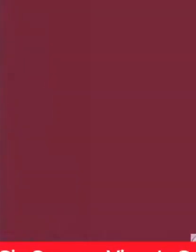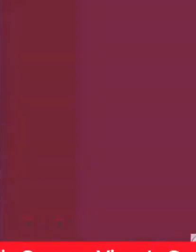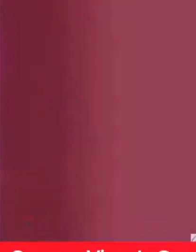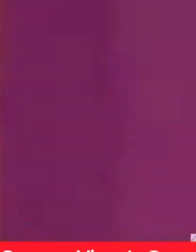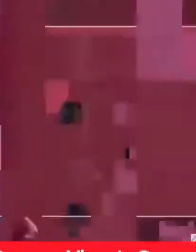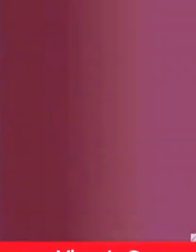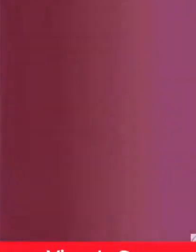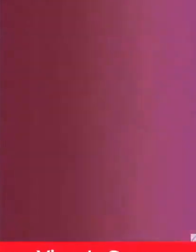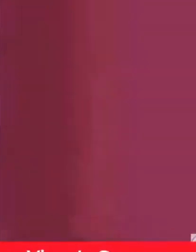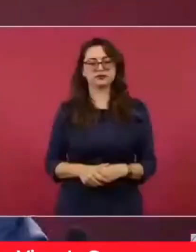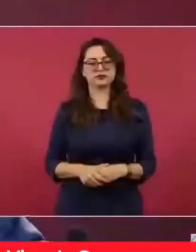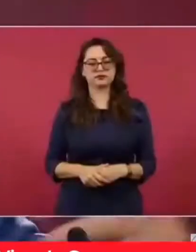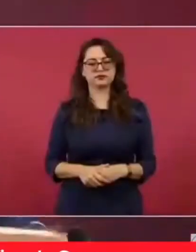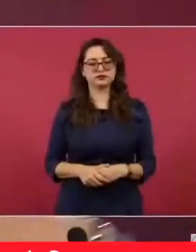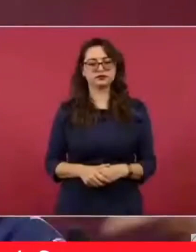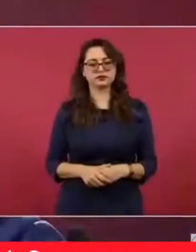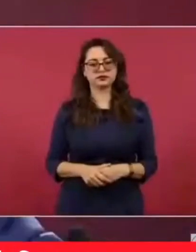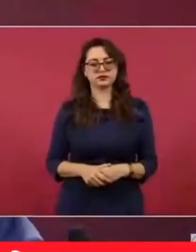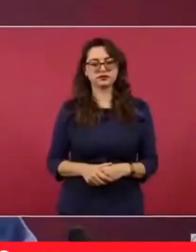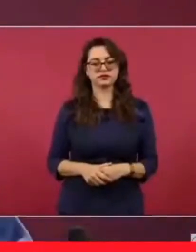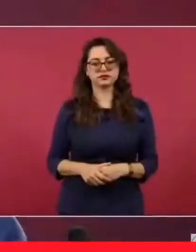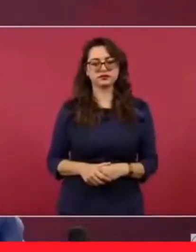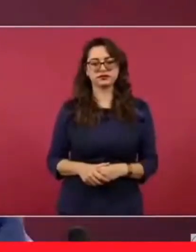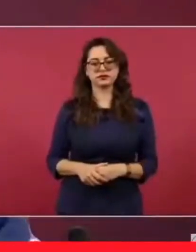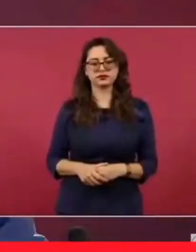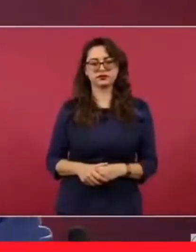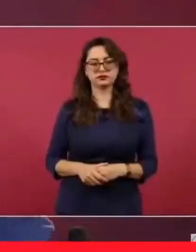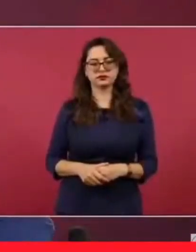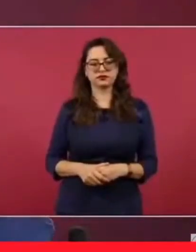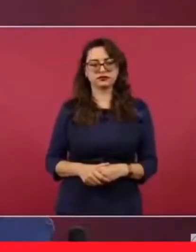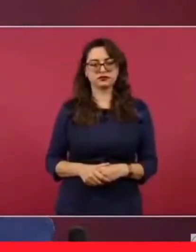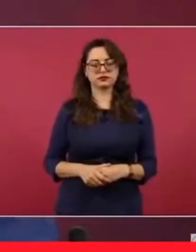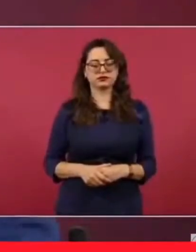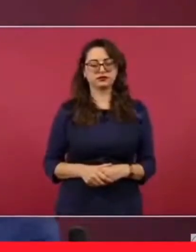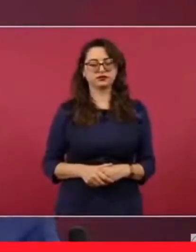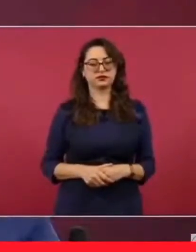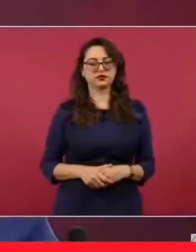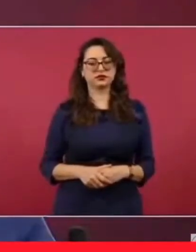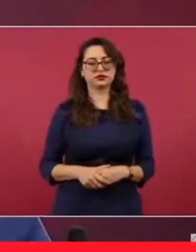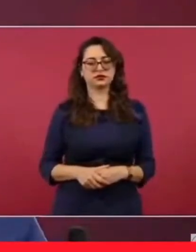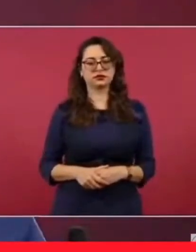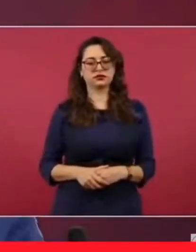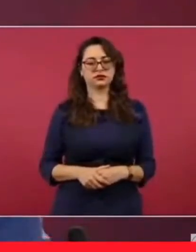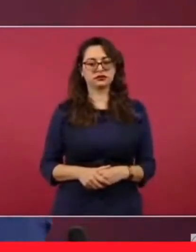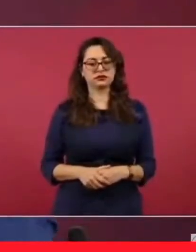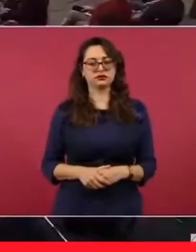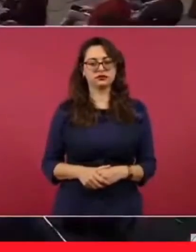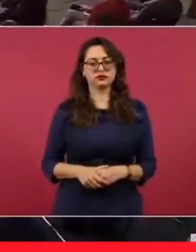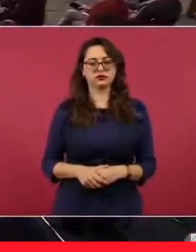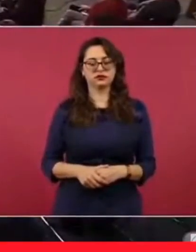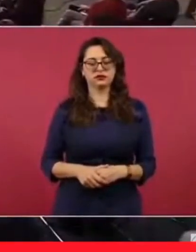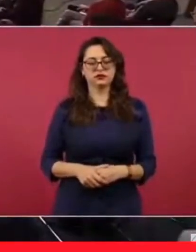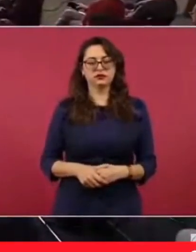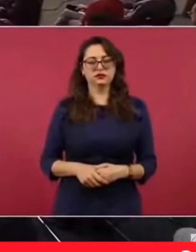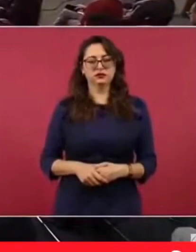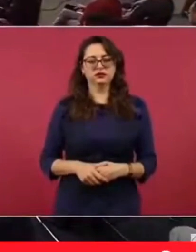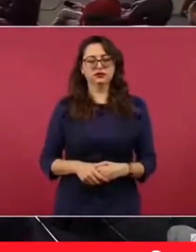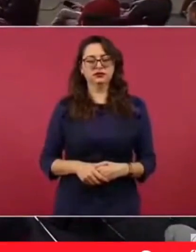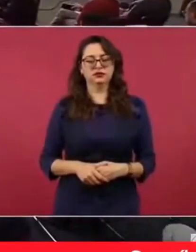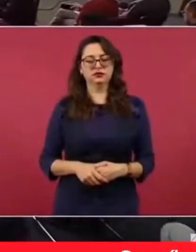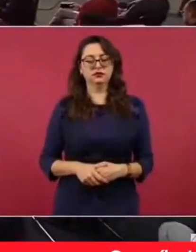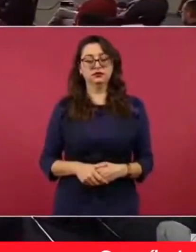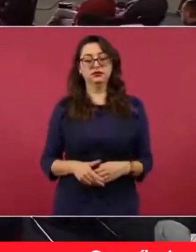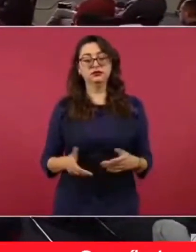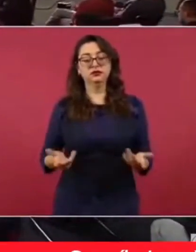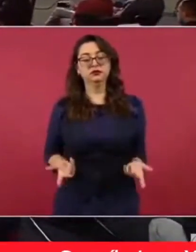Que muy contrario a lo que opinan, por ejemplo, hasta en el gobierno de Estados